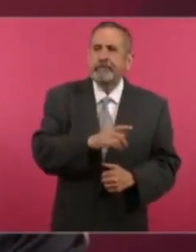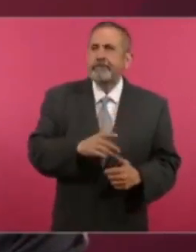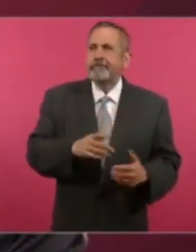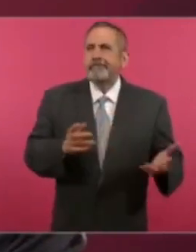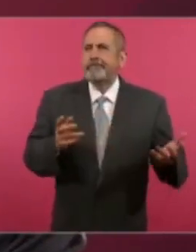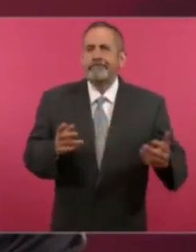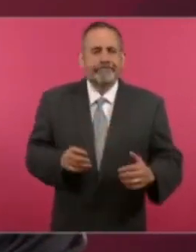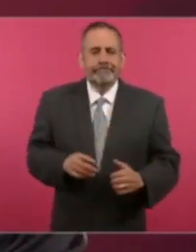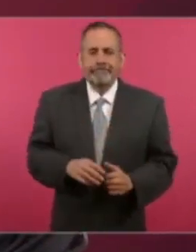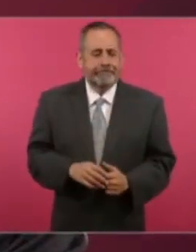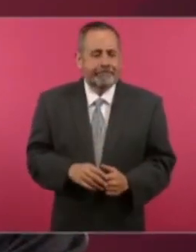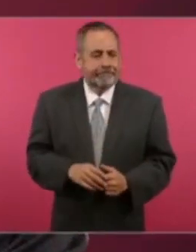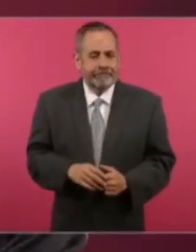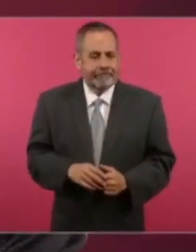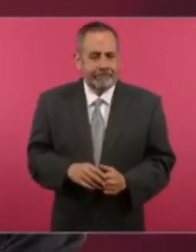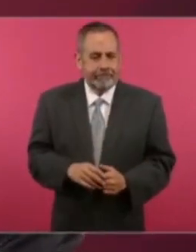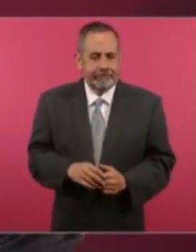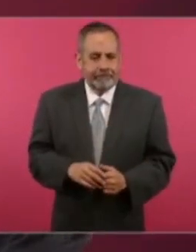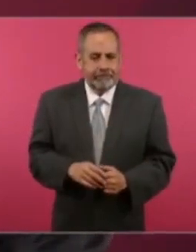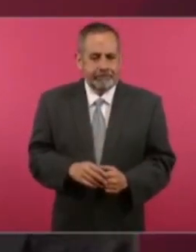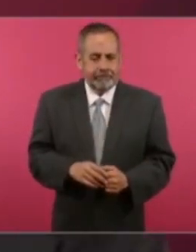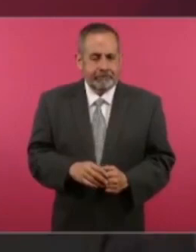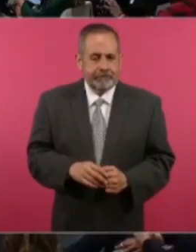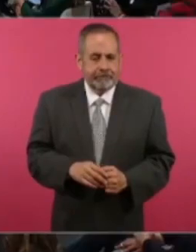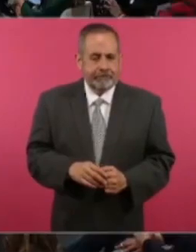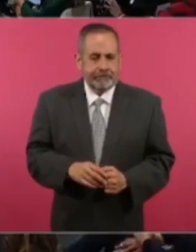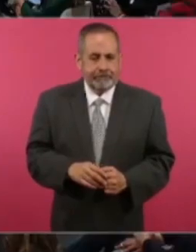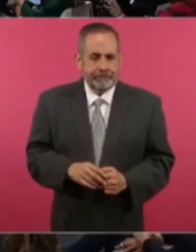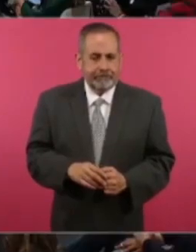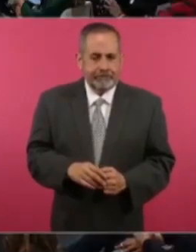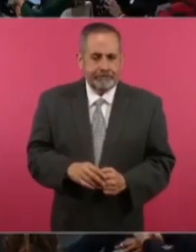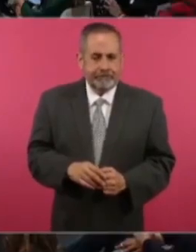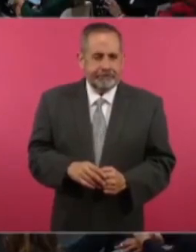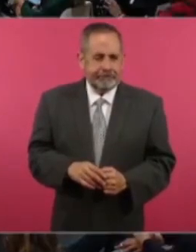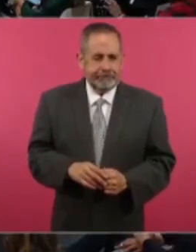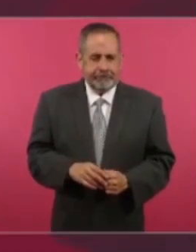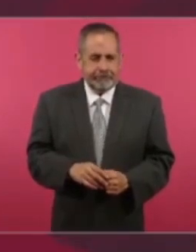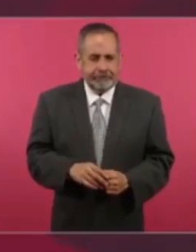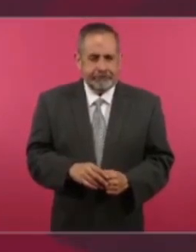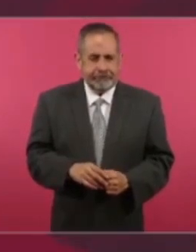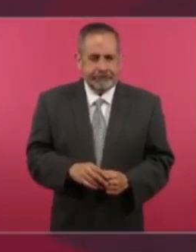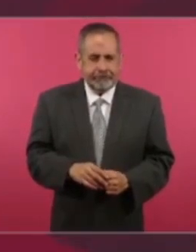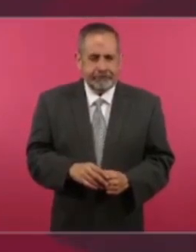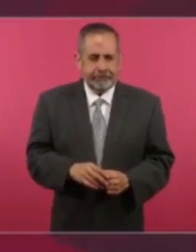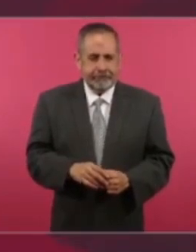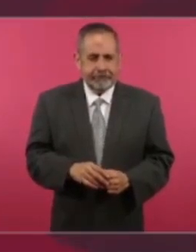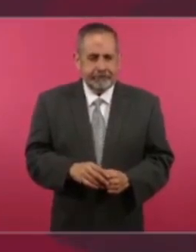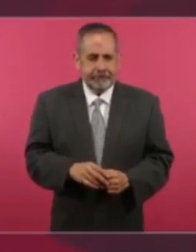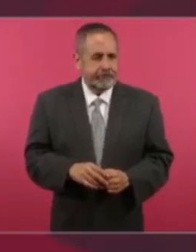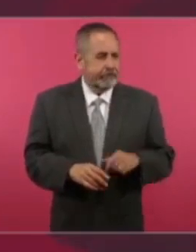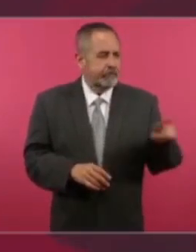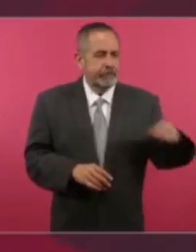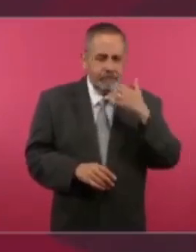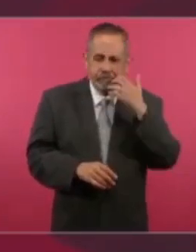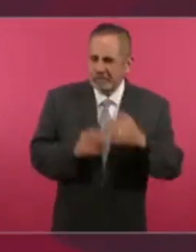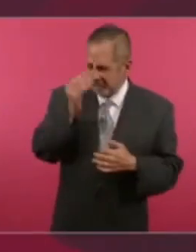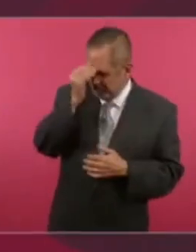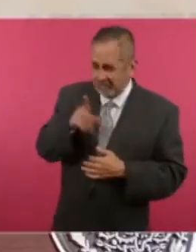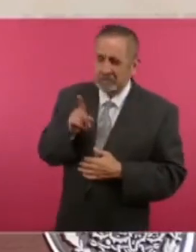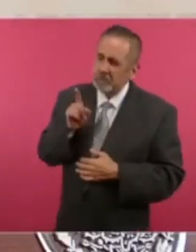se acusara al gobierno